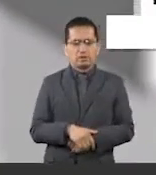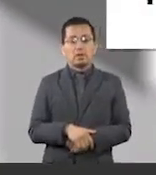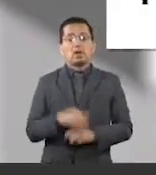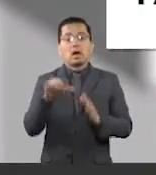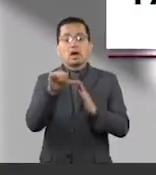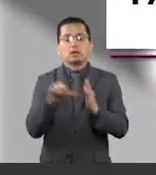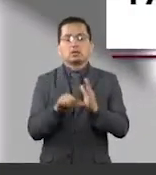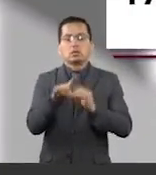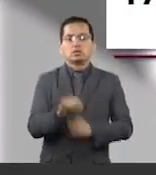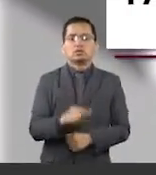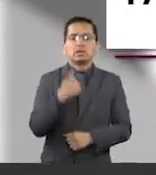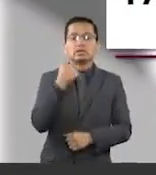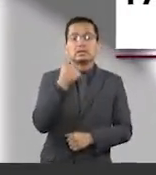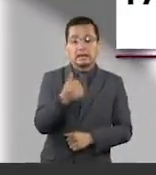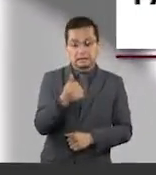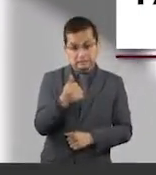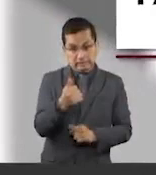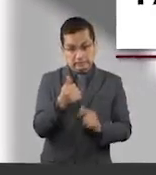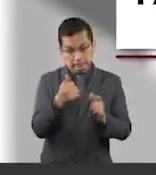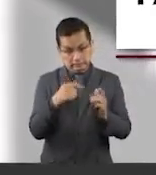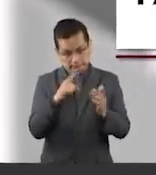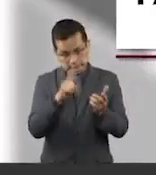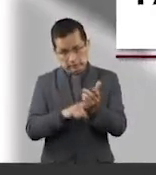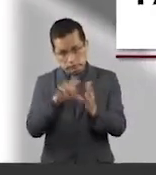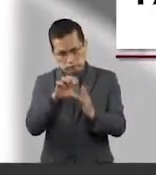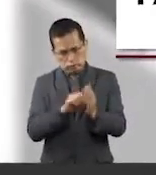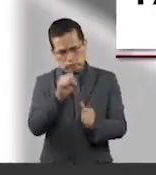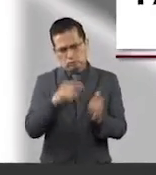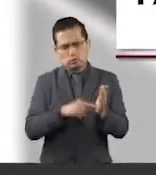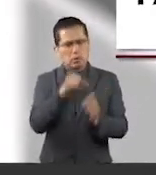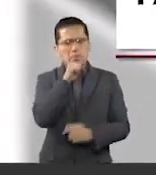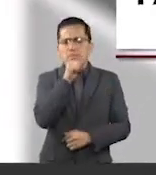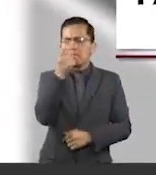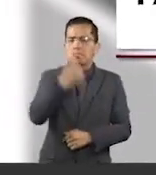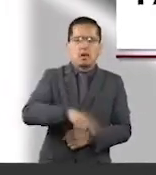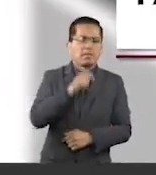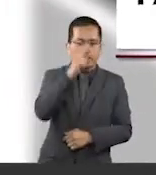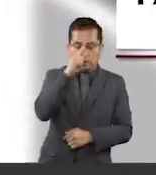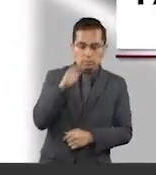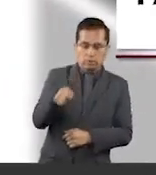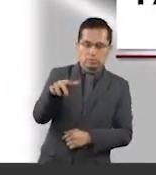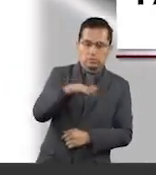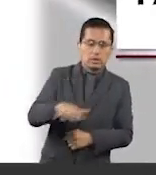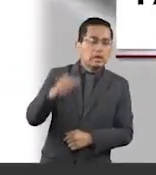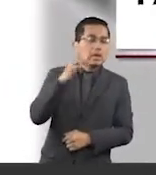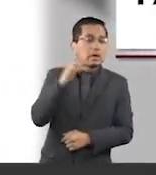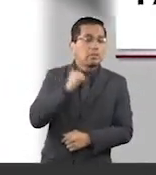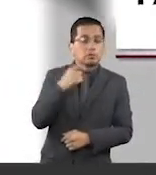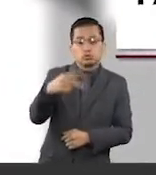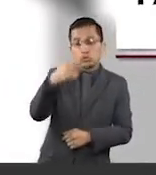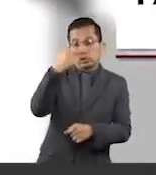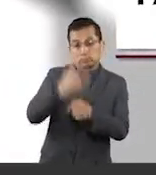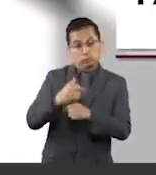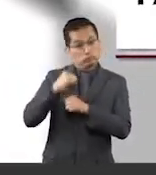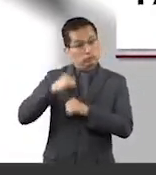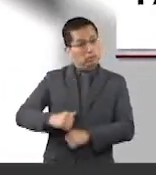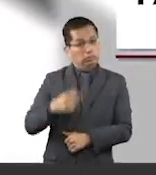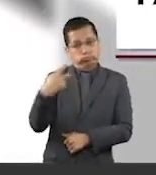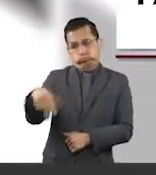la Constitución. Facultades exclusivas del Senado. Ahí se indica que es precisamente la Cámara Alta la que está